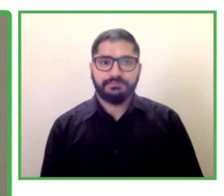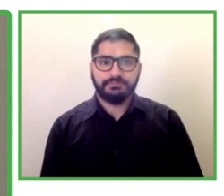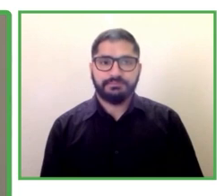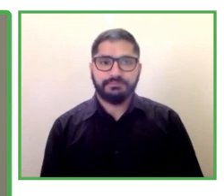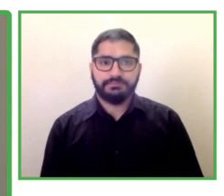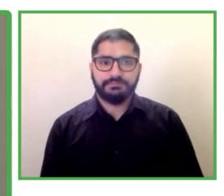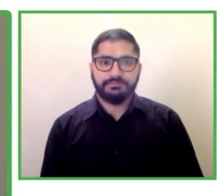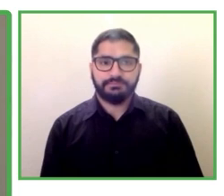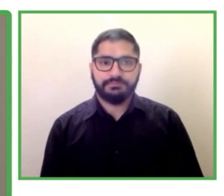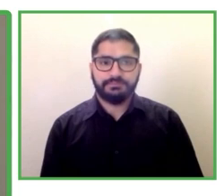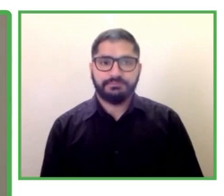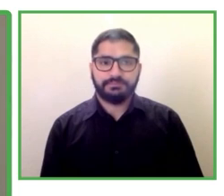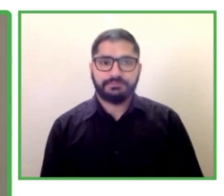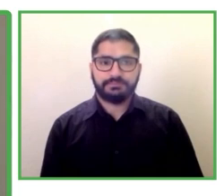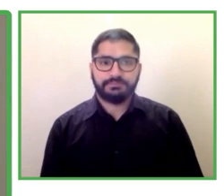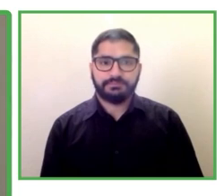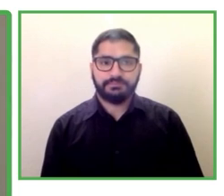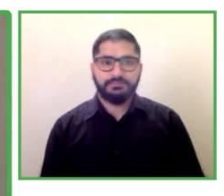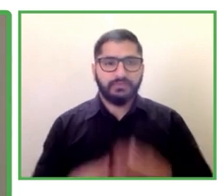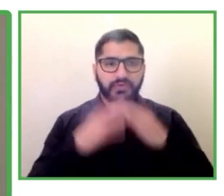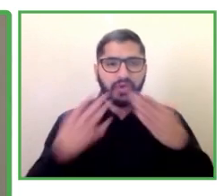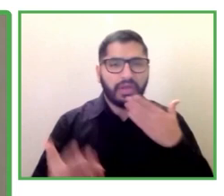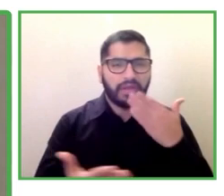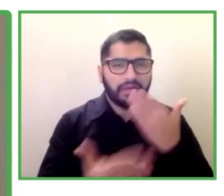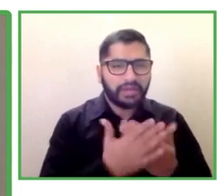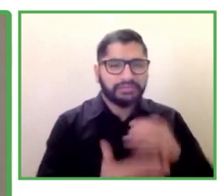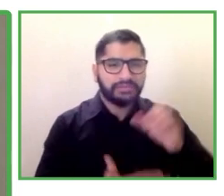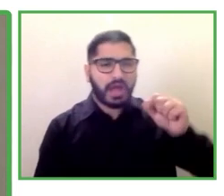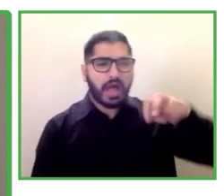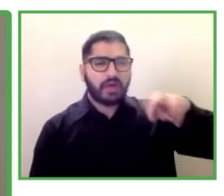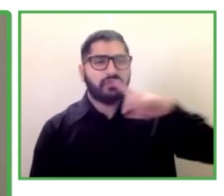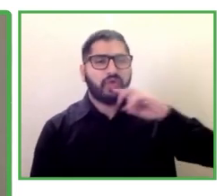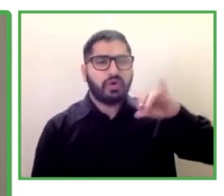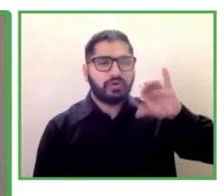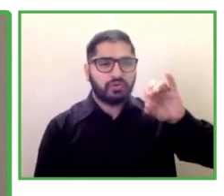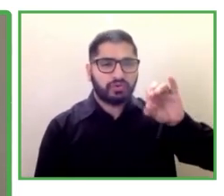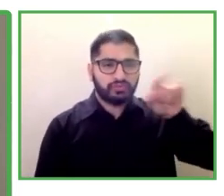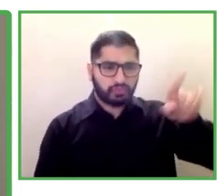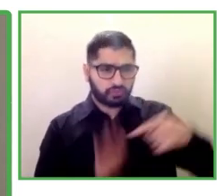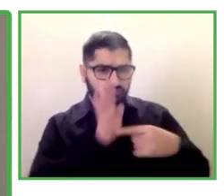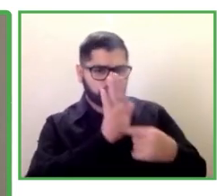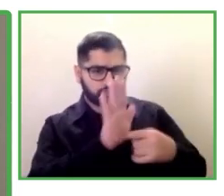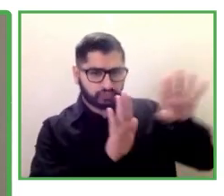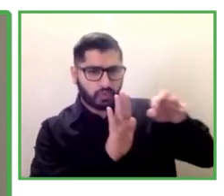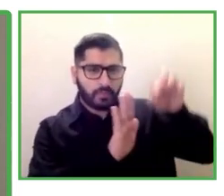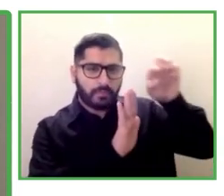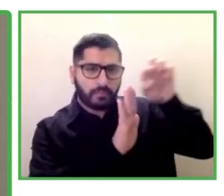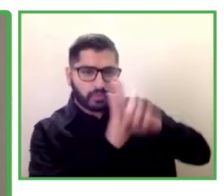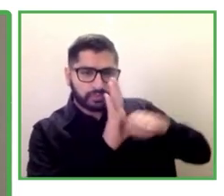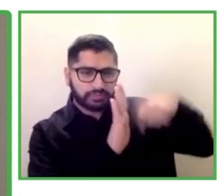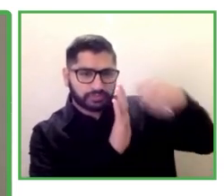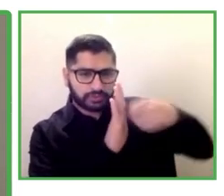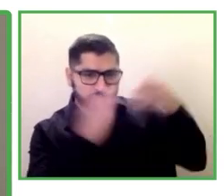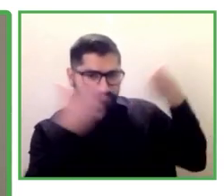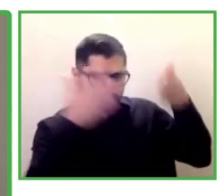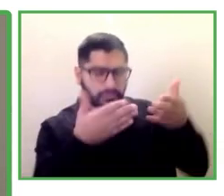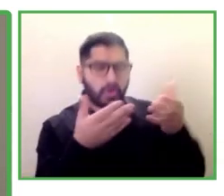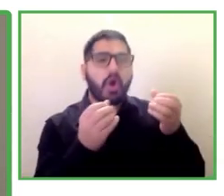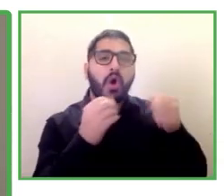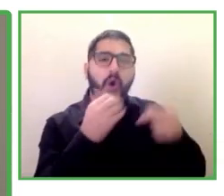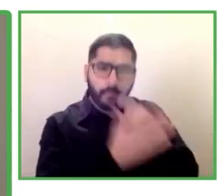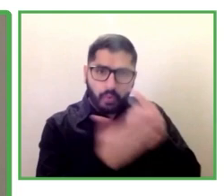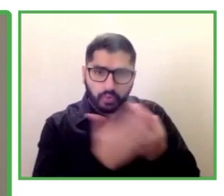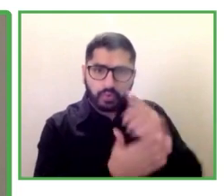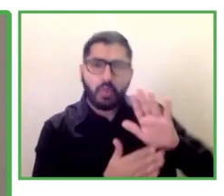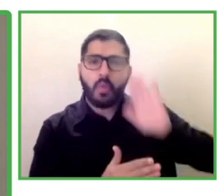muchas gracias Antonio por la presentación de este proyecto tan interesante tendremos una oportunidad al final también de hacer alguna pregunta para que puedas